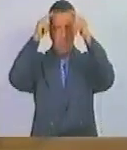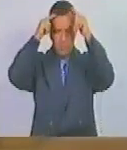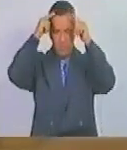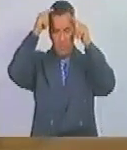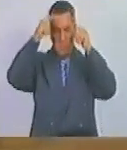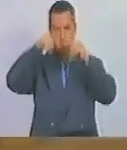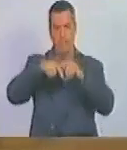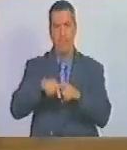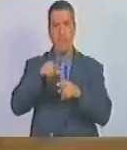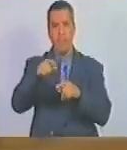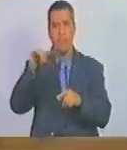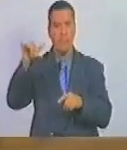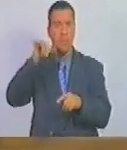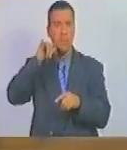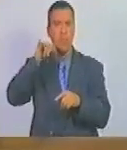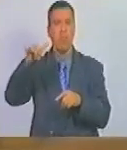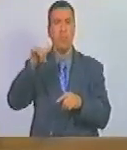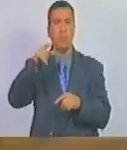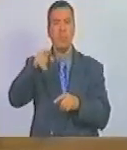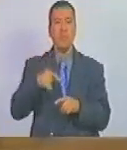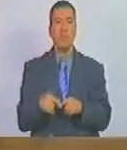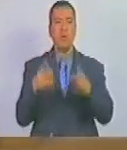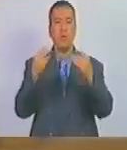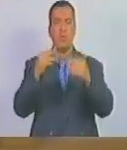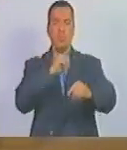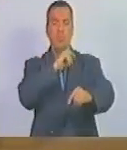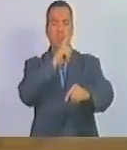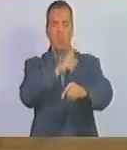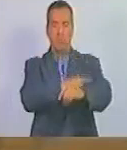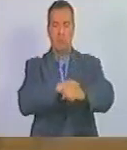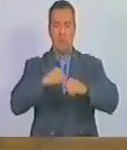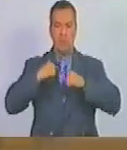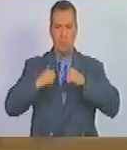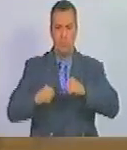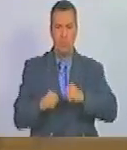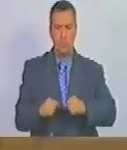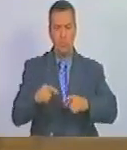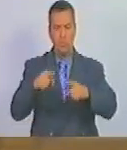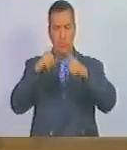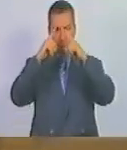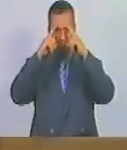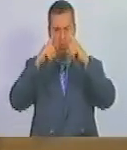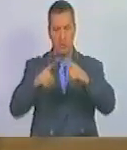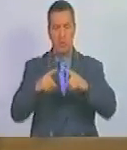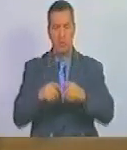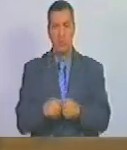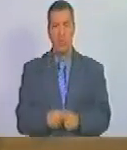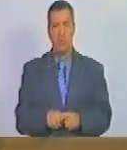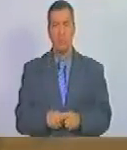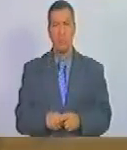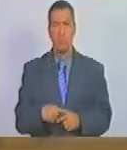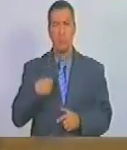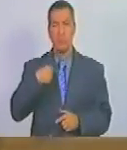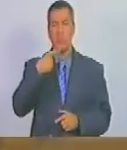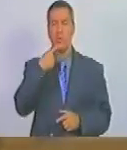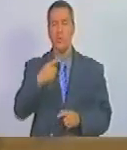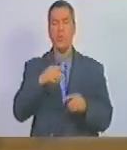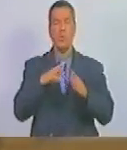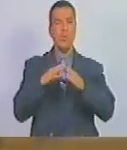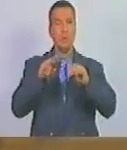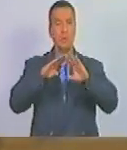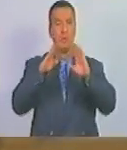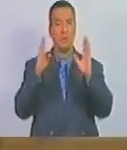denunció con mucha fuerza con mucha determinación y le dijo al mundo